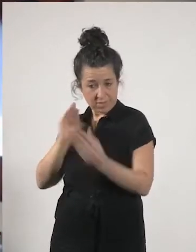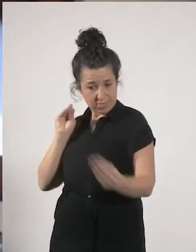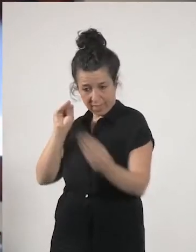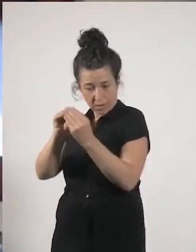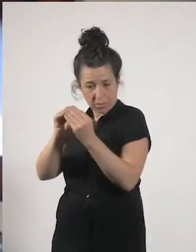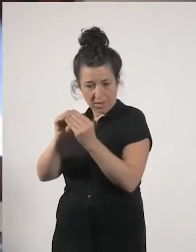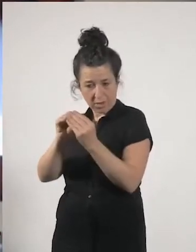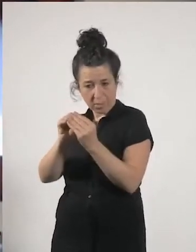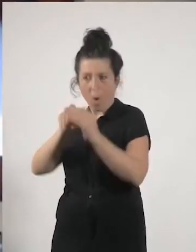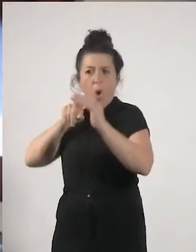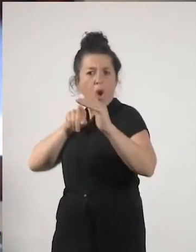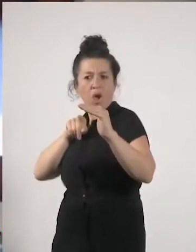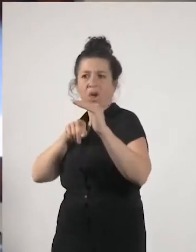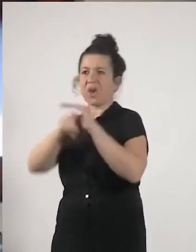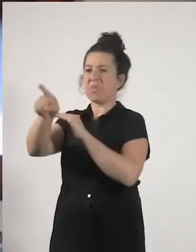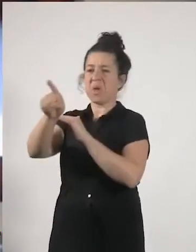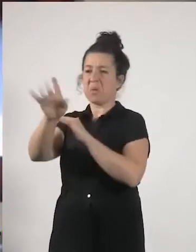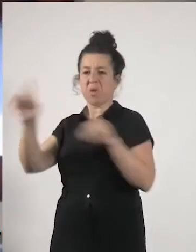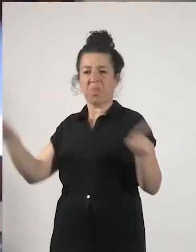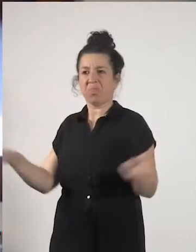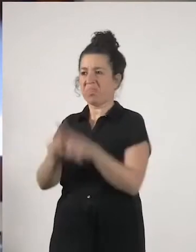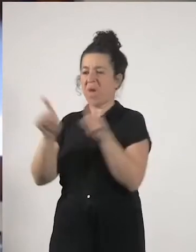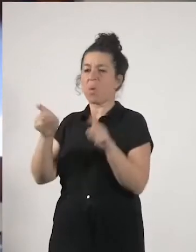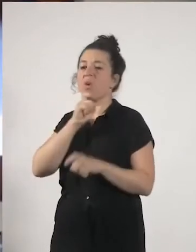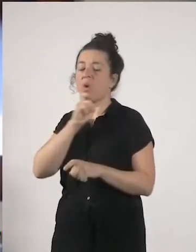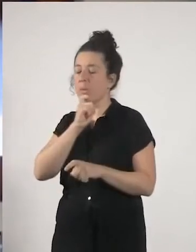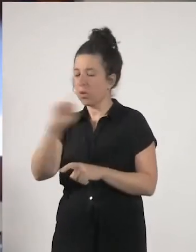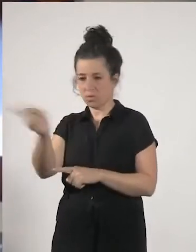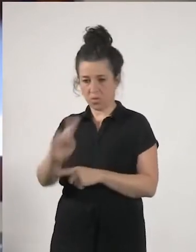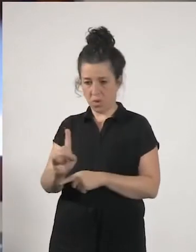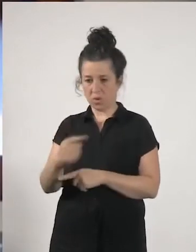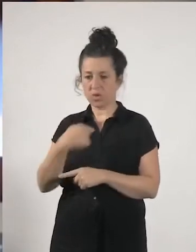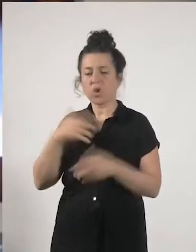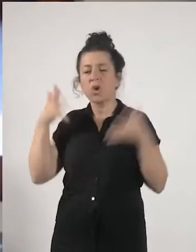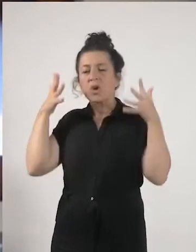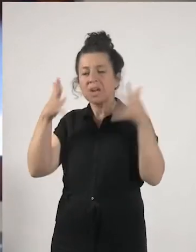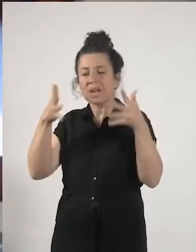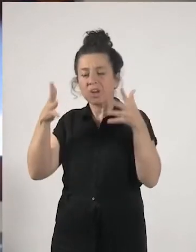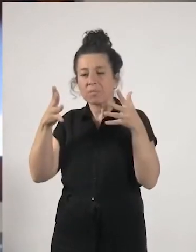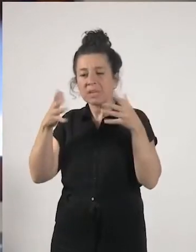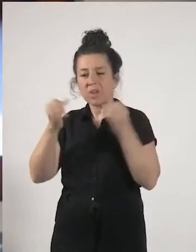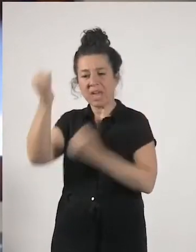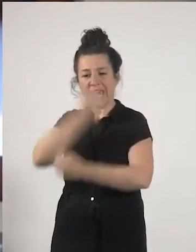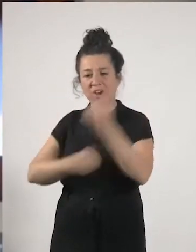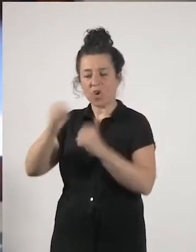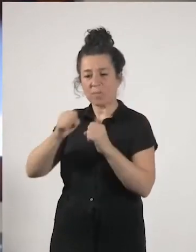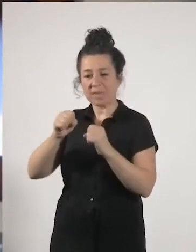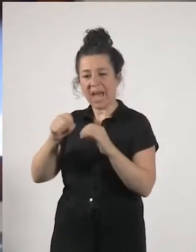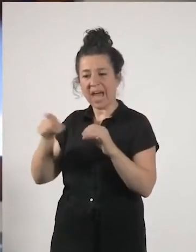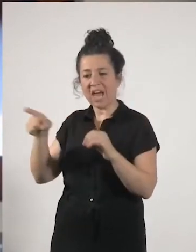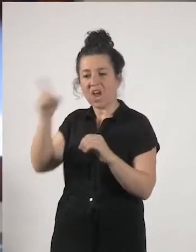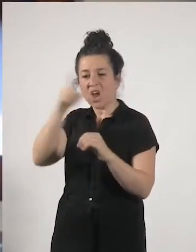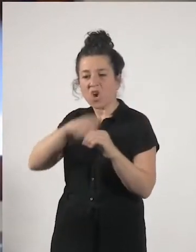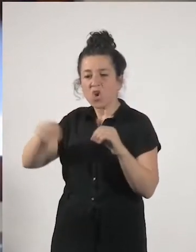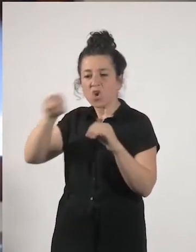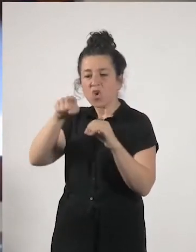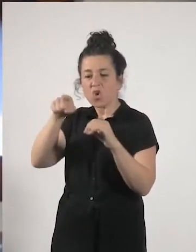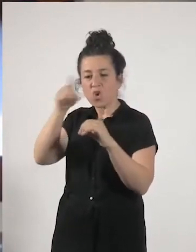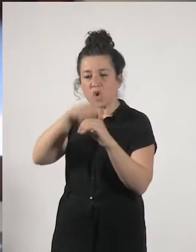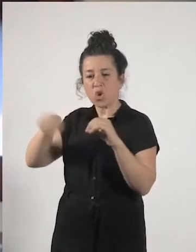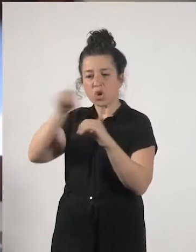yo lo que recomiendo es la economía rosquilla hay un libro que se llama la economía rosquilla de Kate